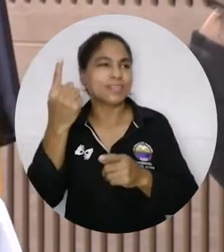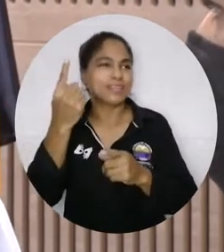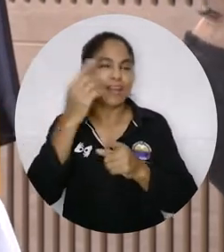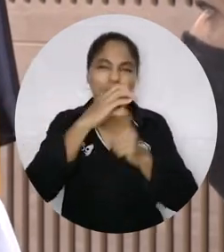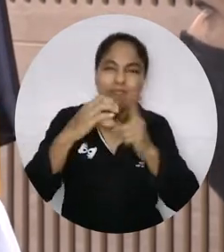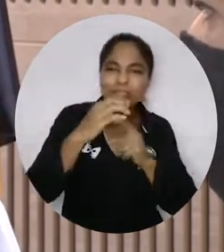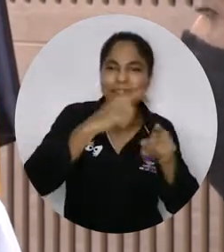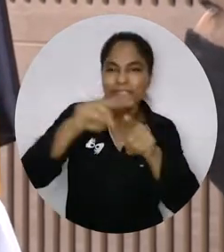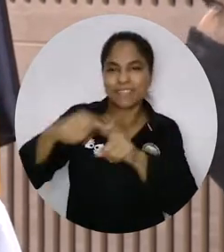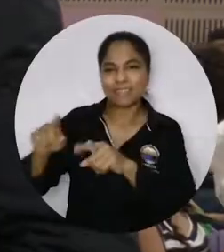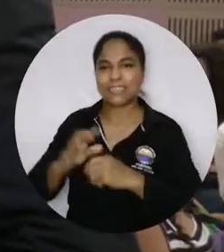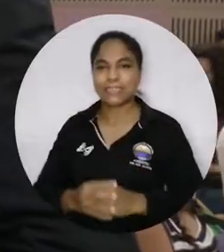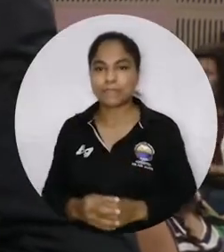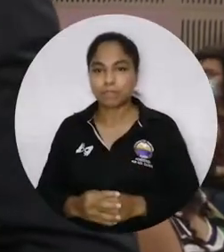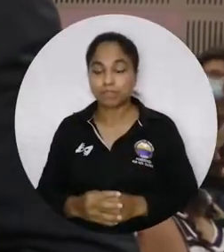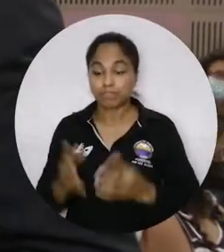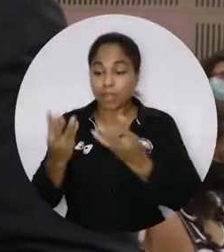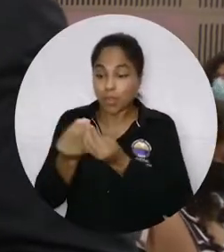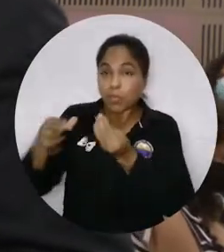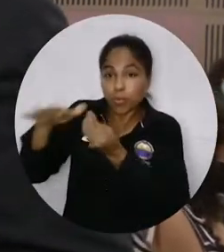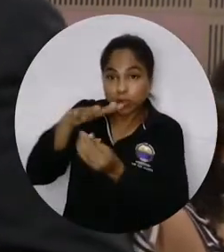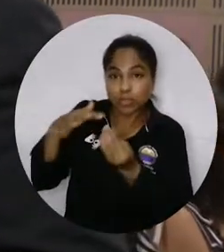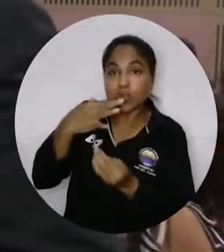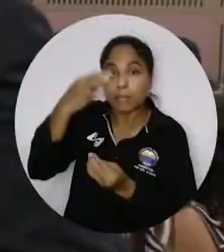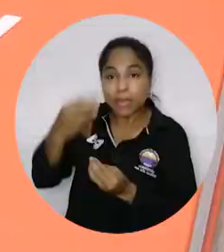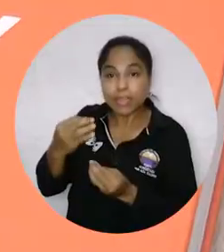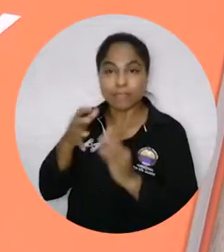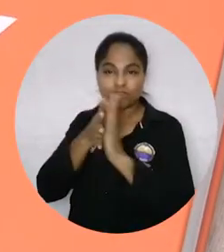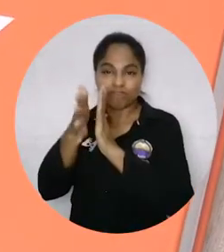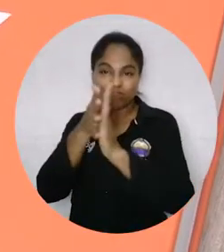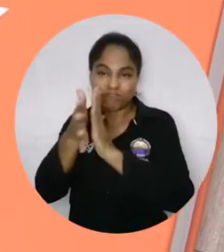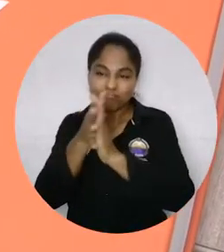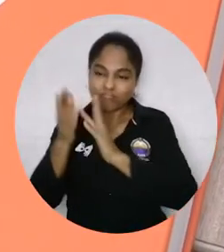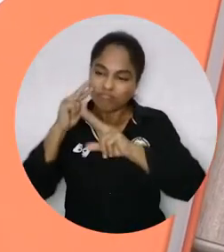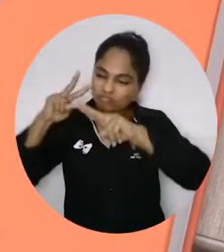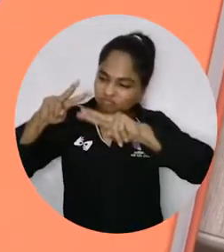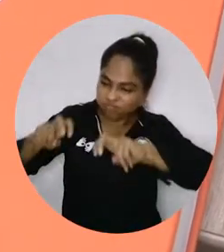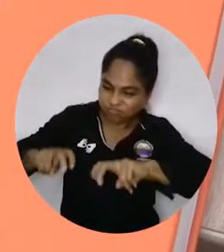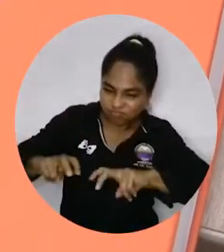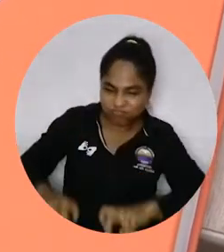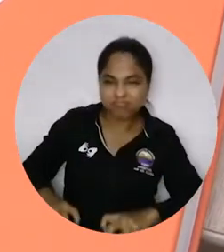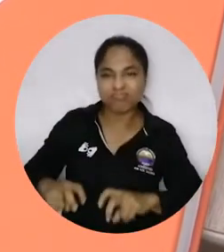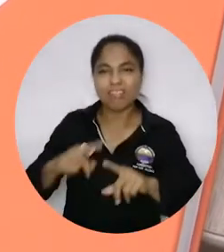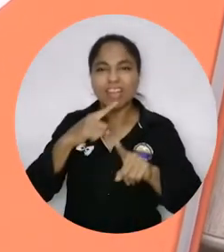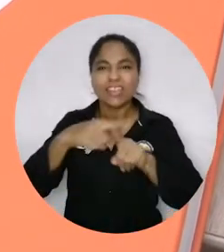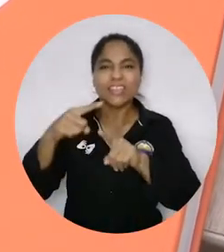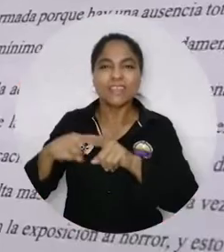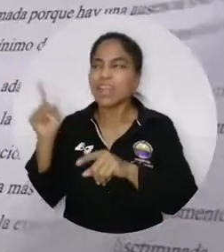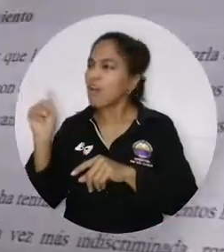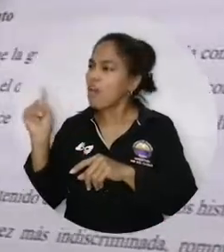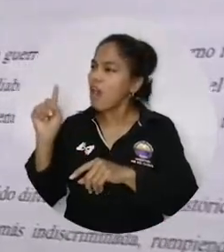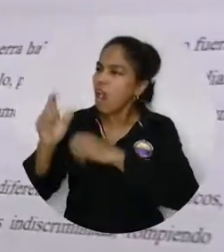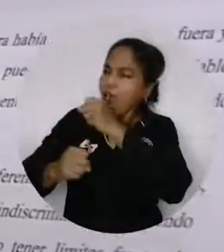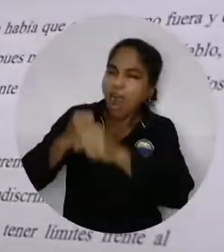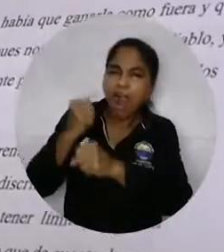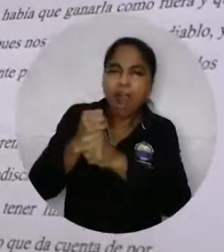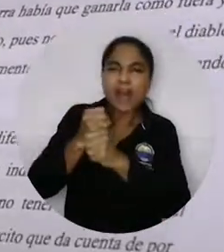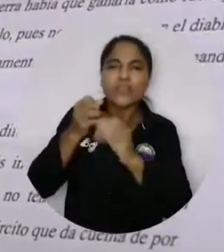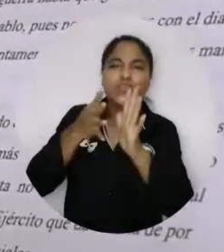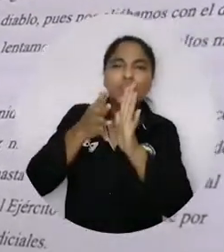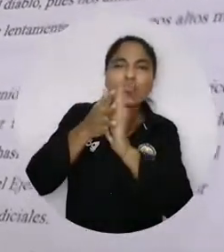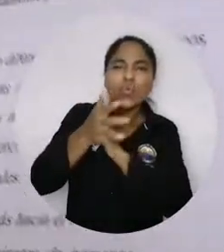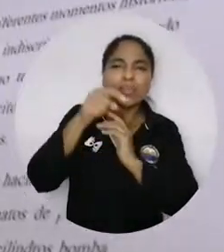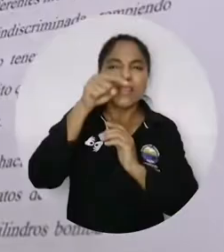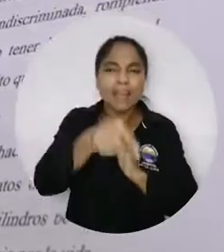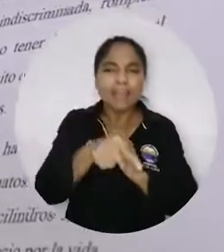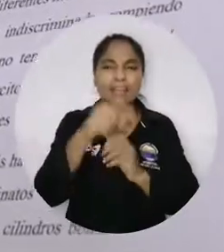vista culturales distintos, La Comisión de la Verdad dio a conocer los principales hallazgos y recomendaciones derivadas de la investigación que durante años buscó